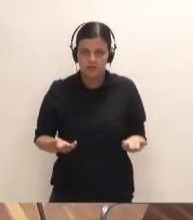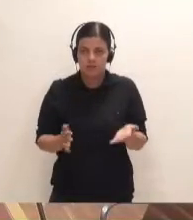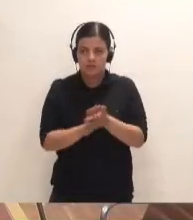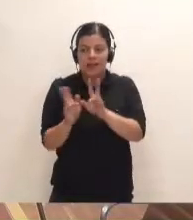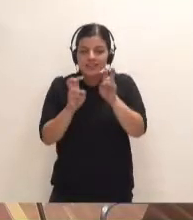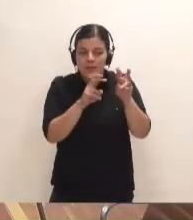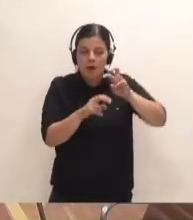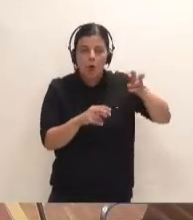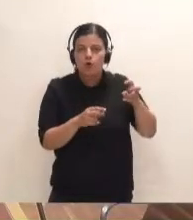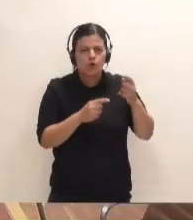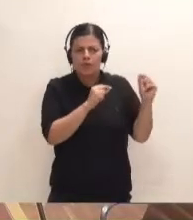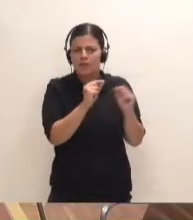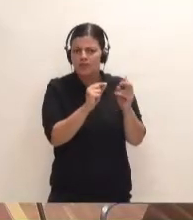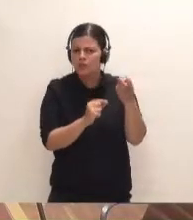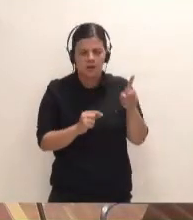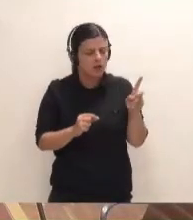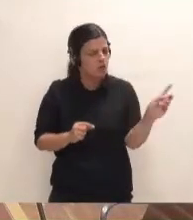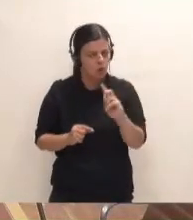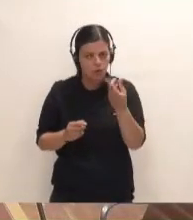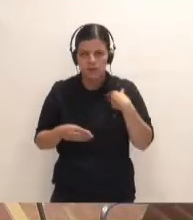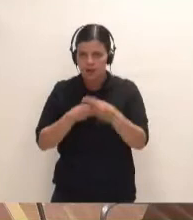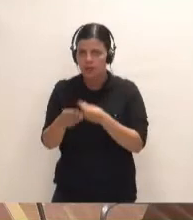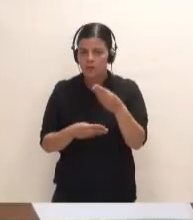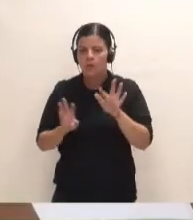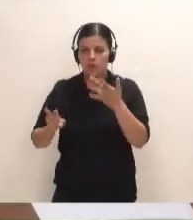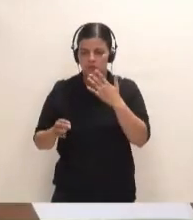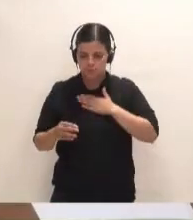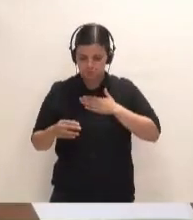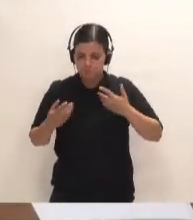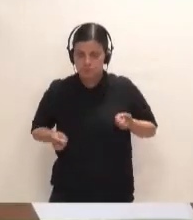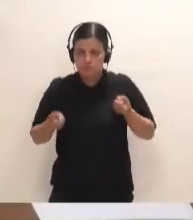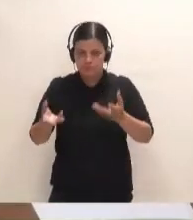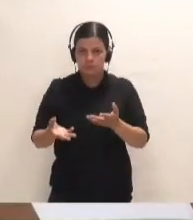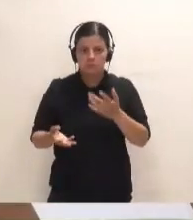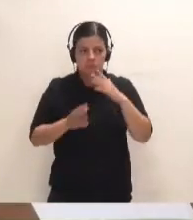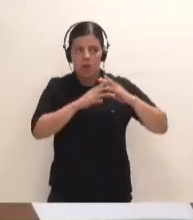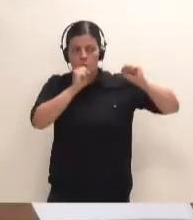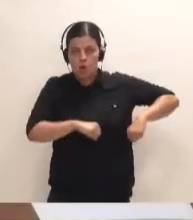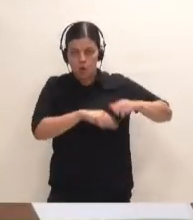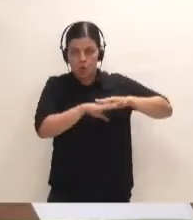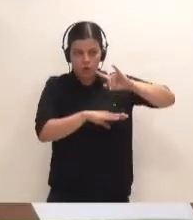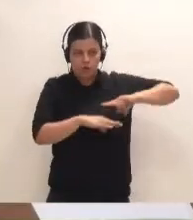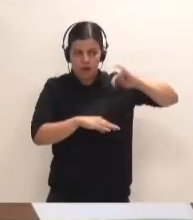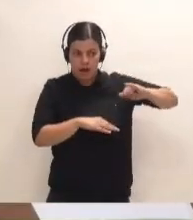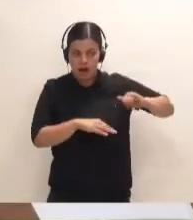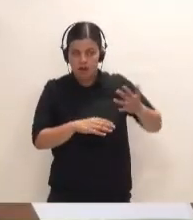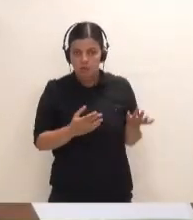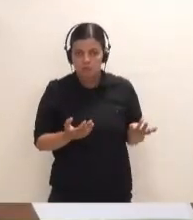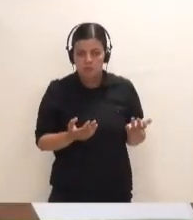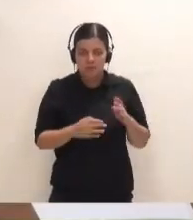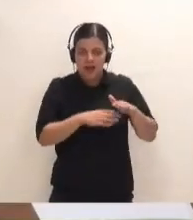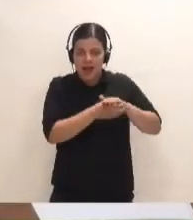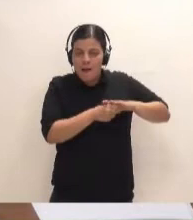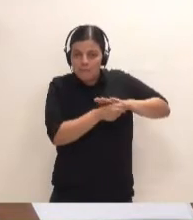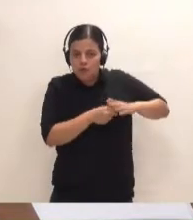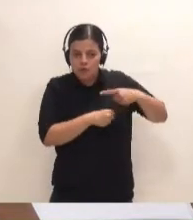no tengamos que debatir, ya lo hacemos. Pero si por iniciativa propia llegó a un acuerdo con el Gobierno de Canarias en un ámbito del que